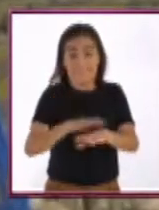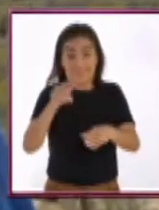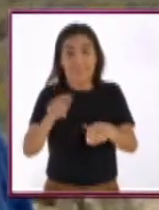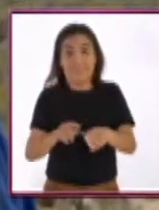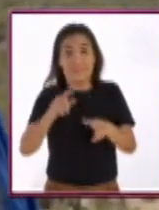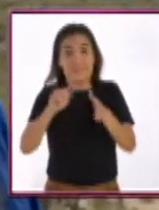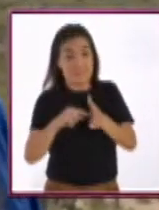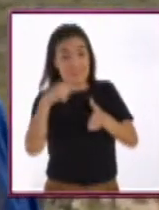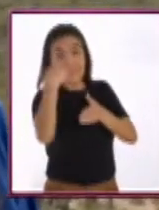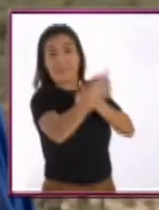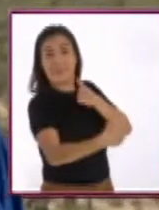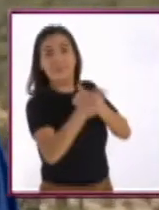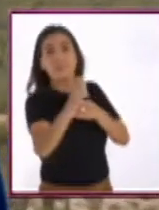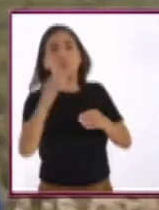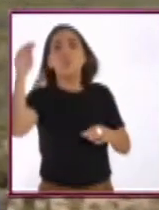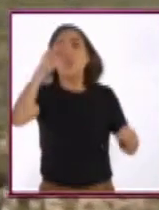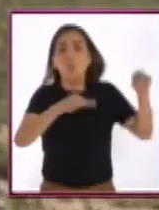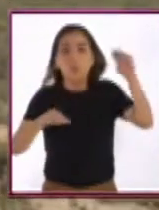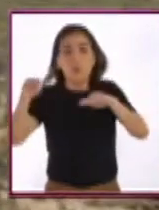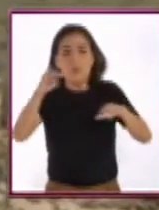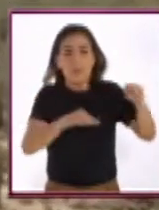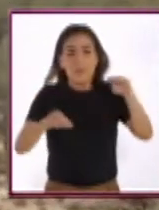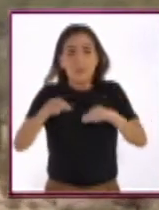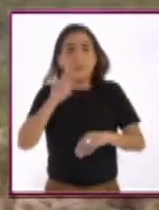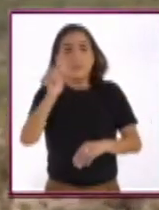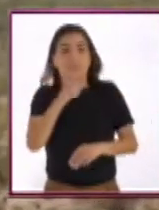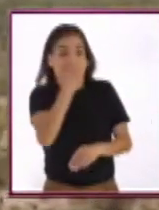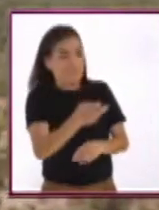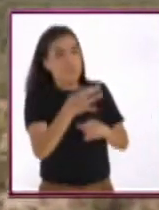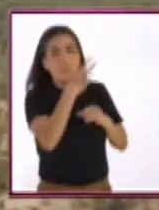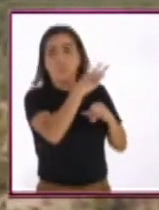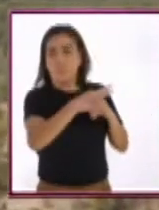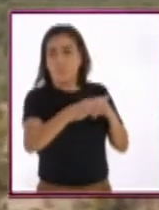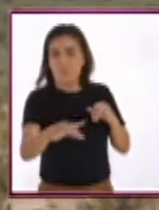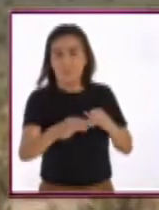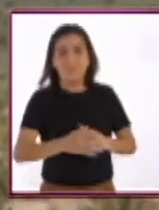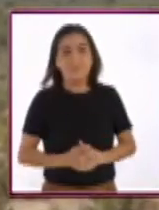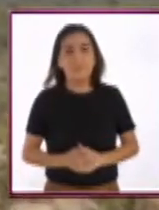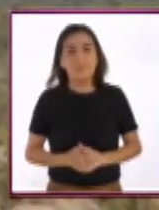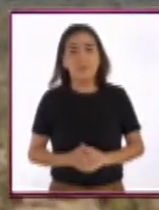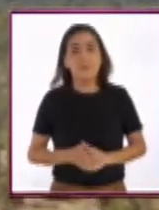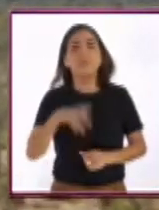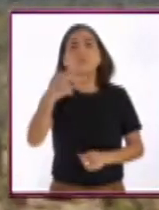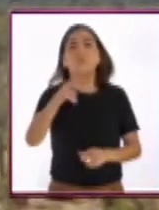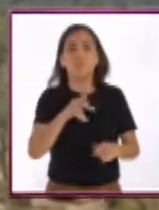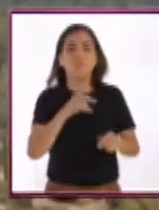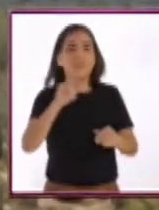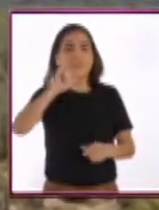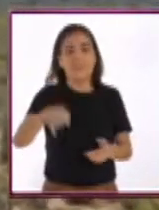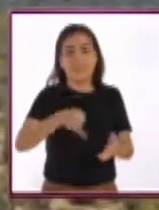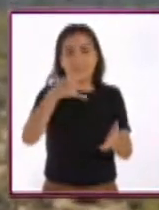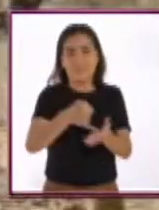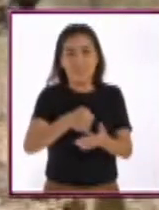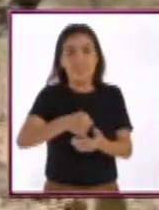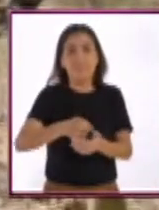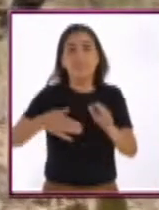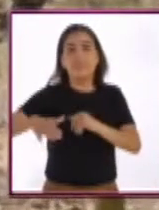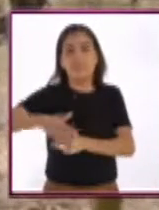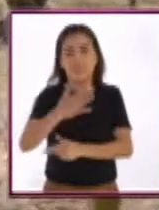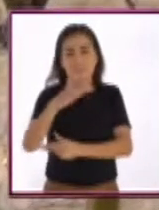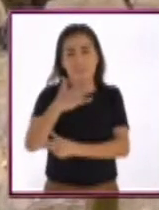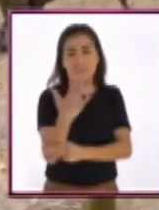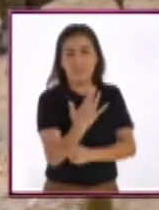Y todavía más atrás, las montañas que vemos en el fondo, es nuestro destino final, la isla de Tiburón.